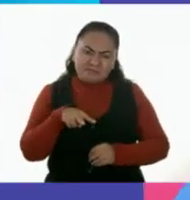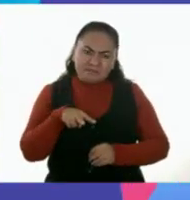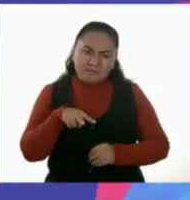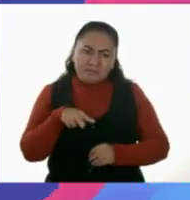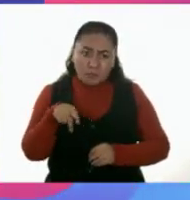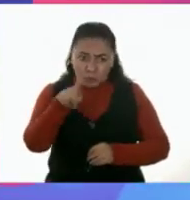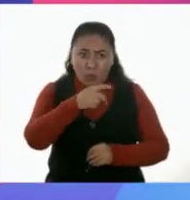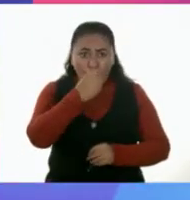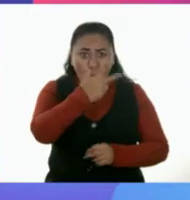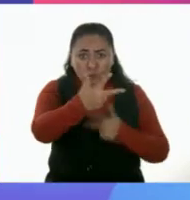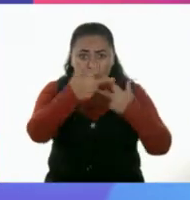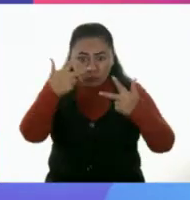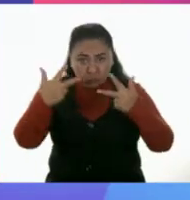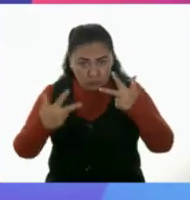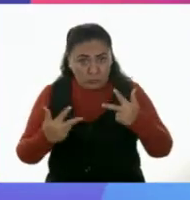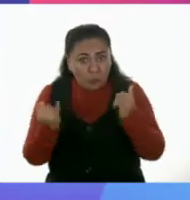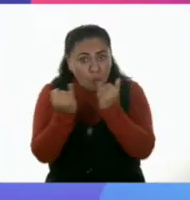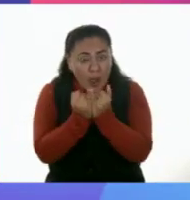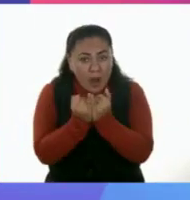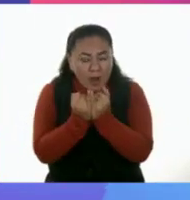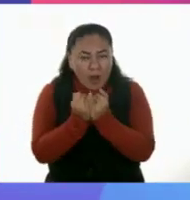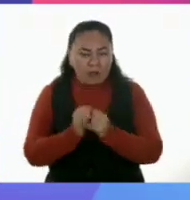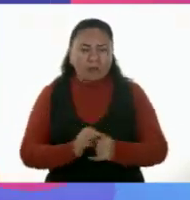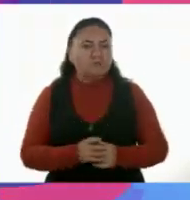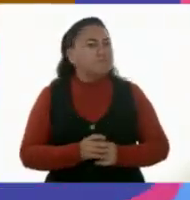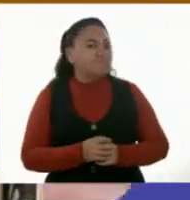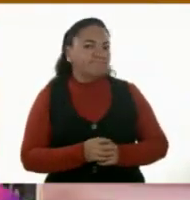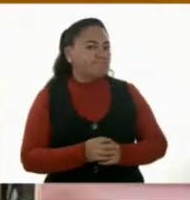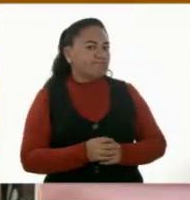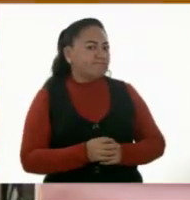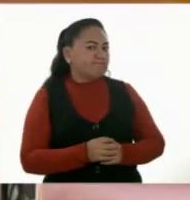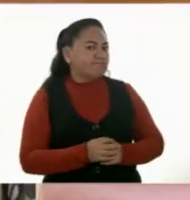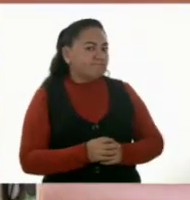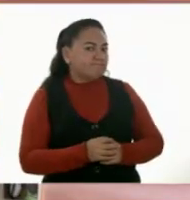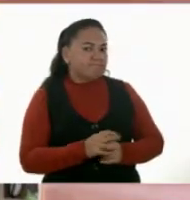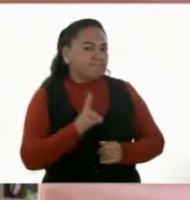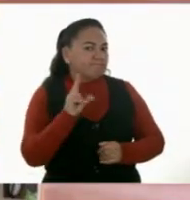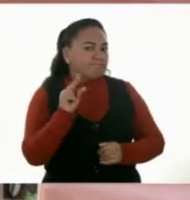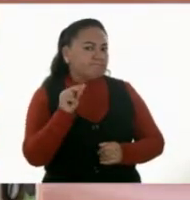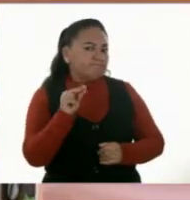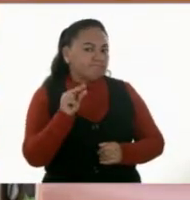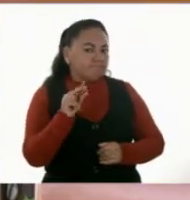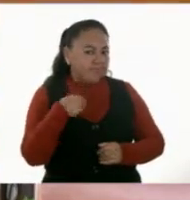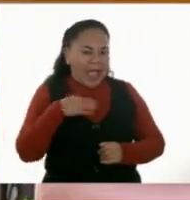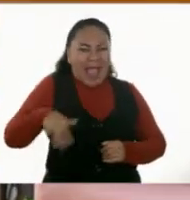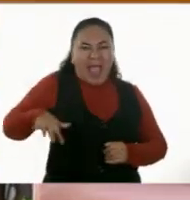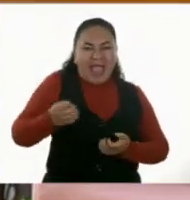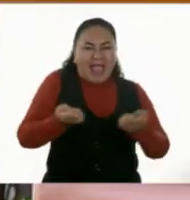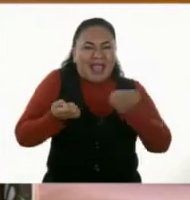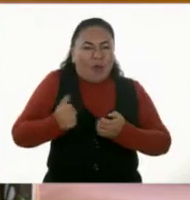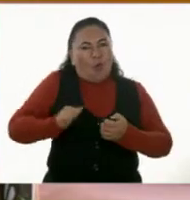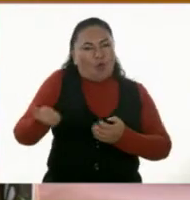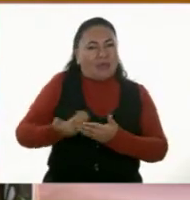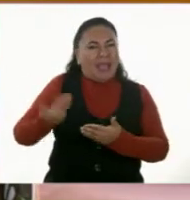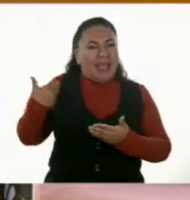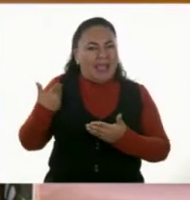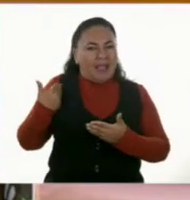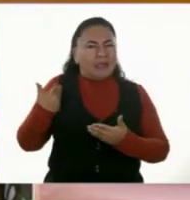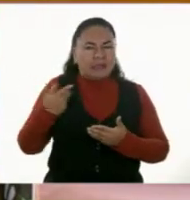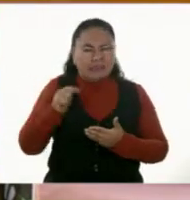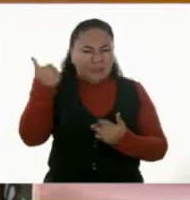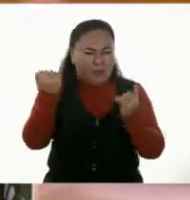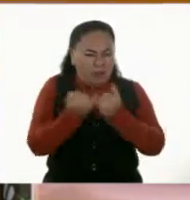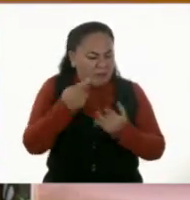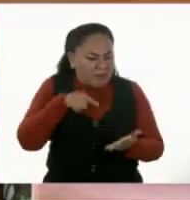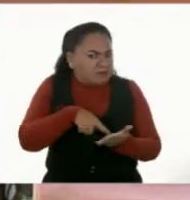¿todos tienen ocho? Ah, no. Digo, yo sé que en el ejercicio anterior me pasó más o